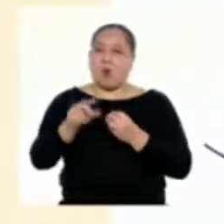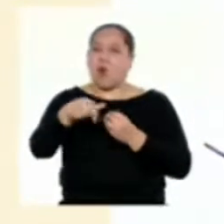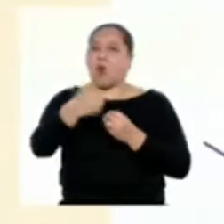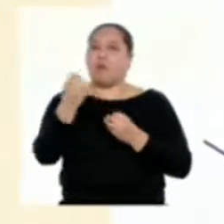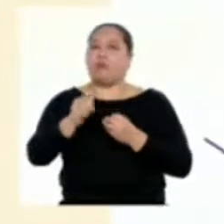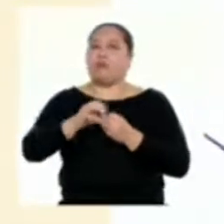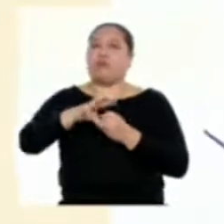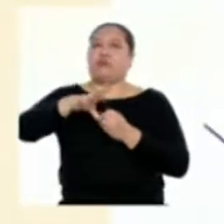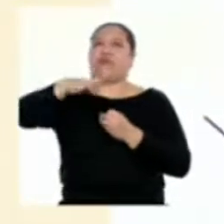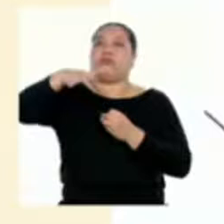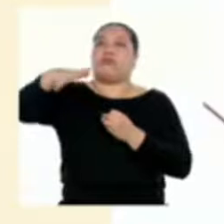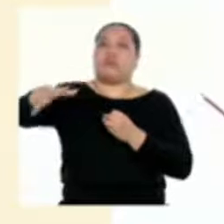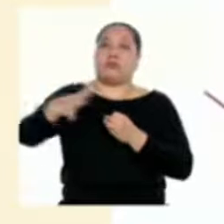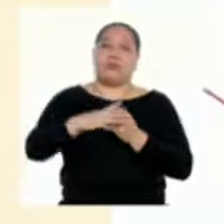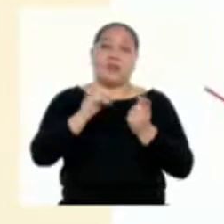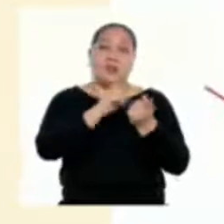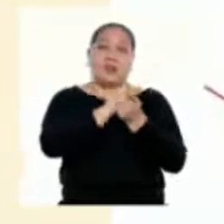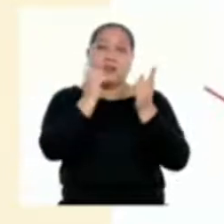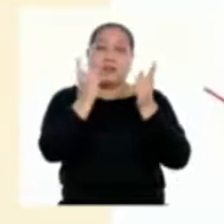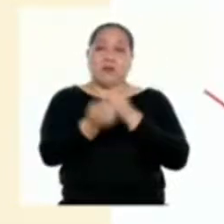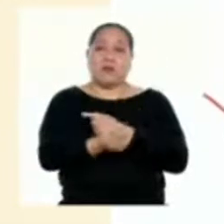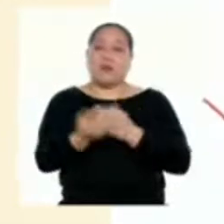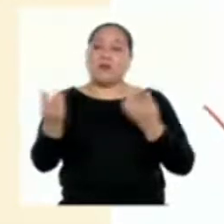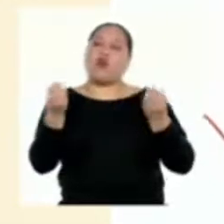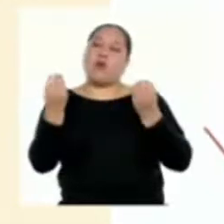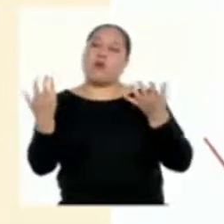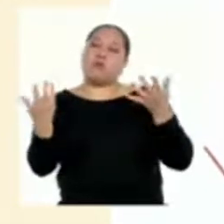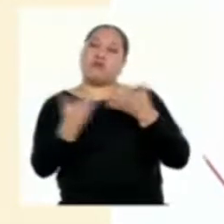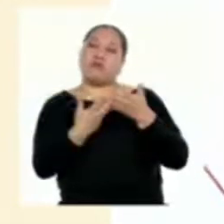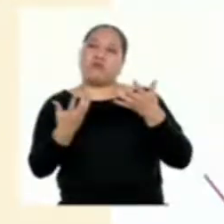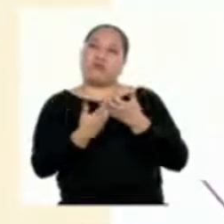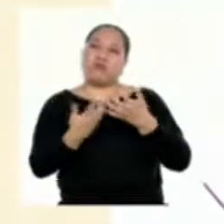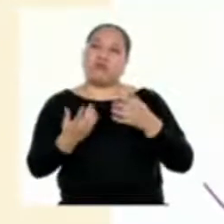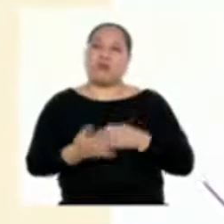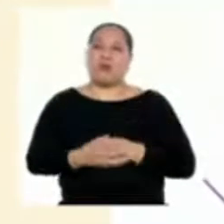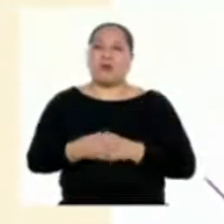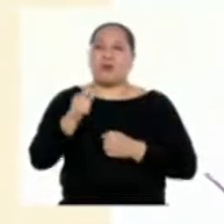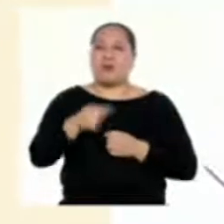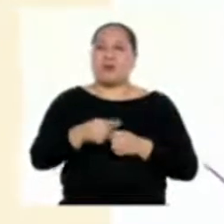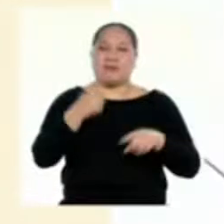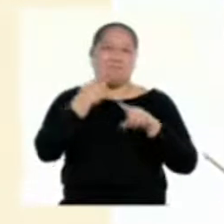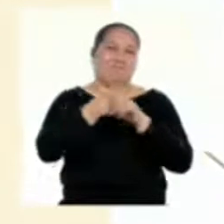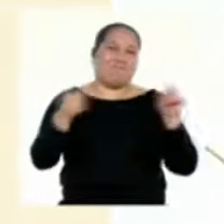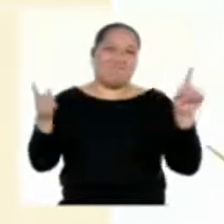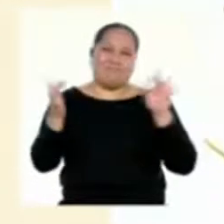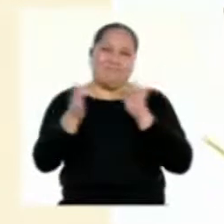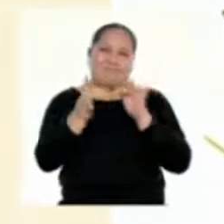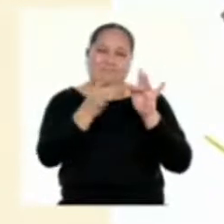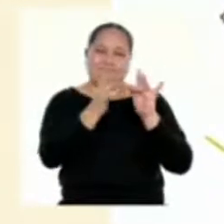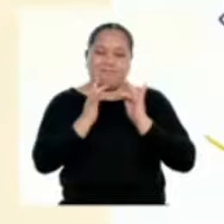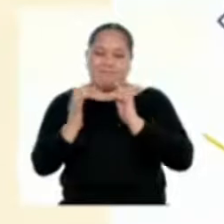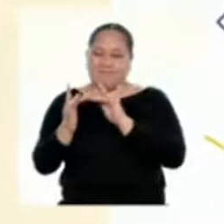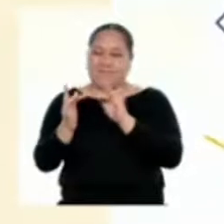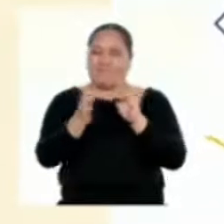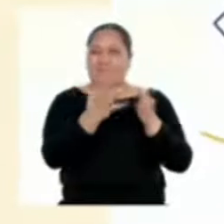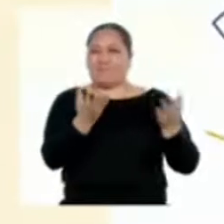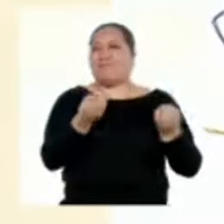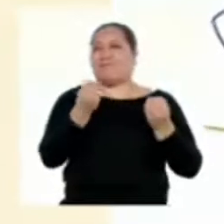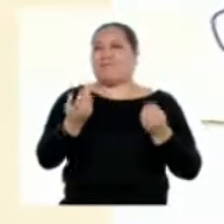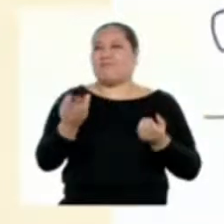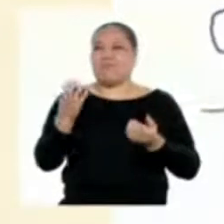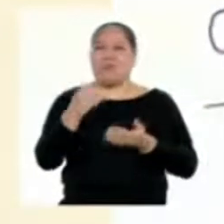modifican la interacción entre ellos y alteran las interacciones entre los organismos y sus entornos físicos y químicos